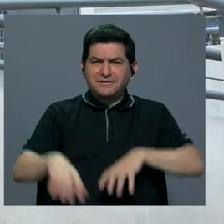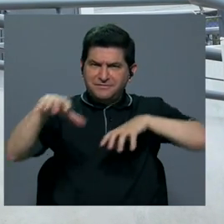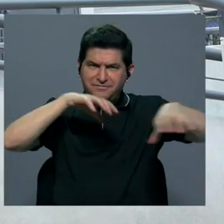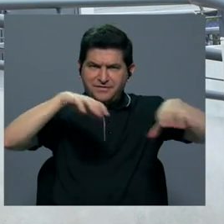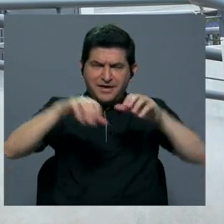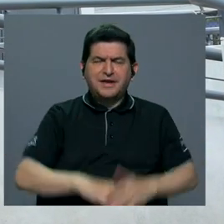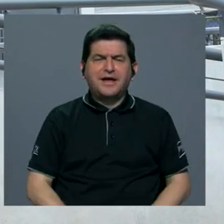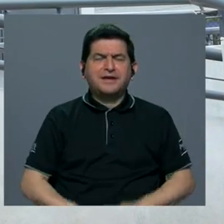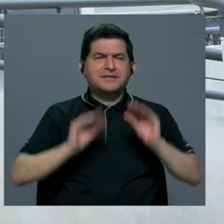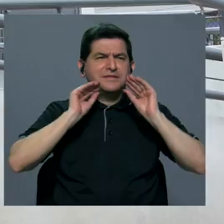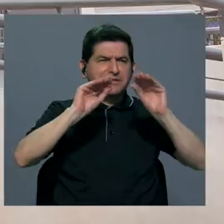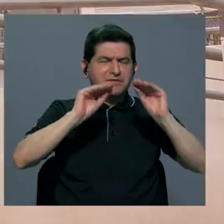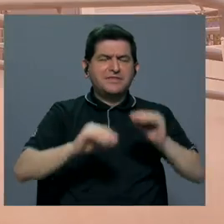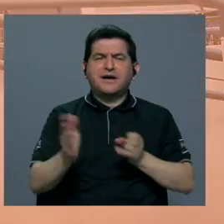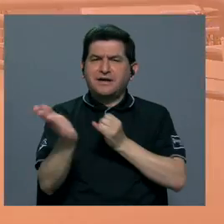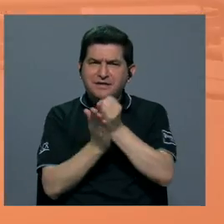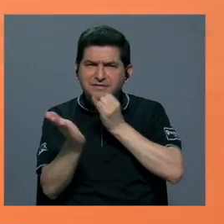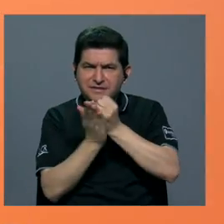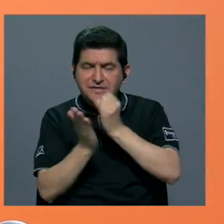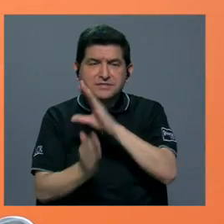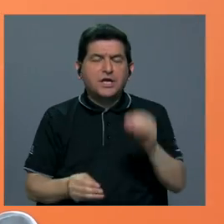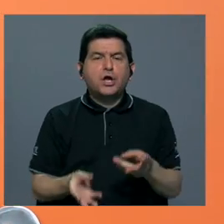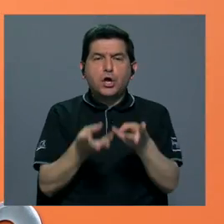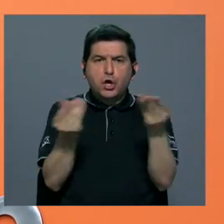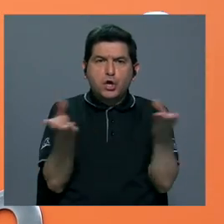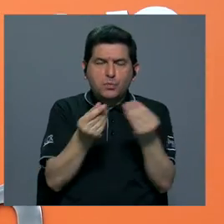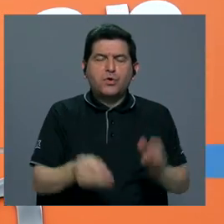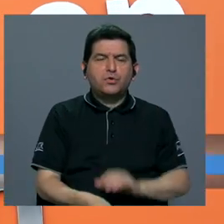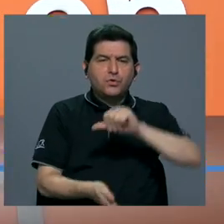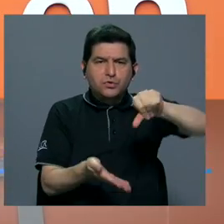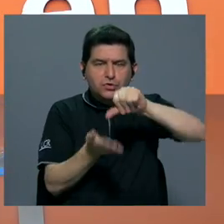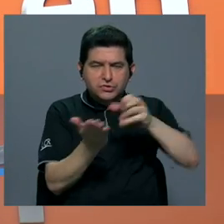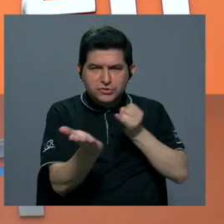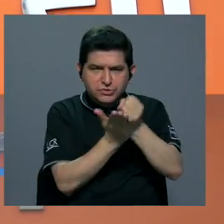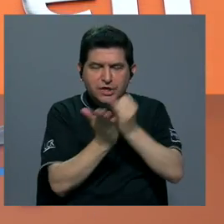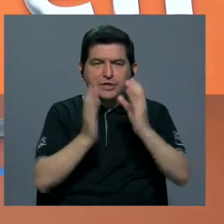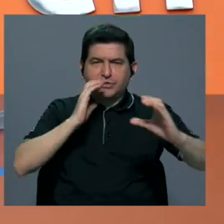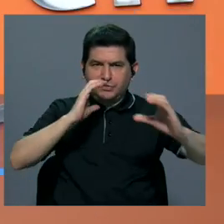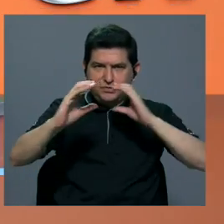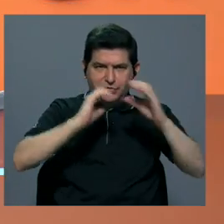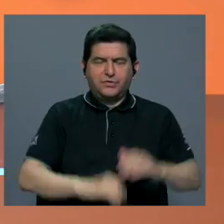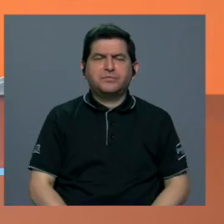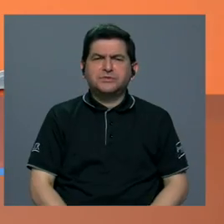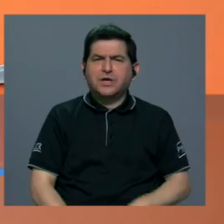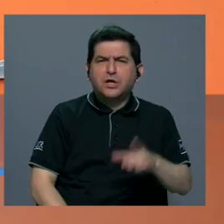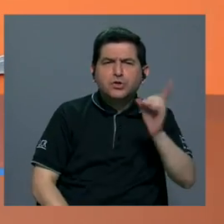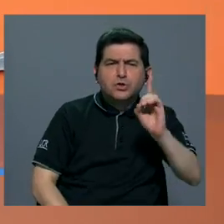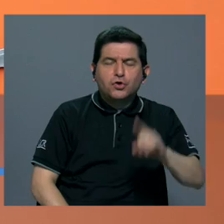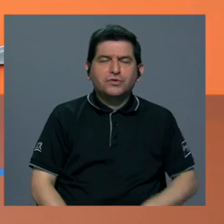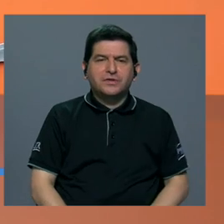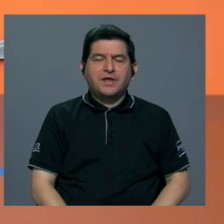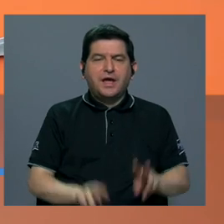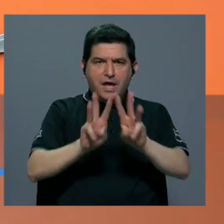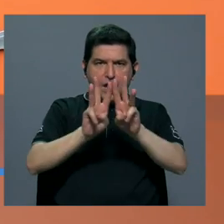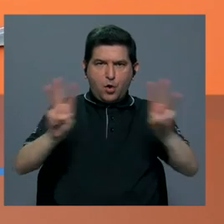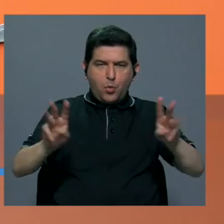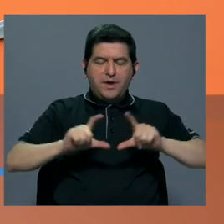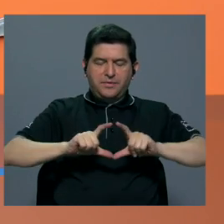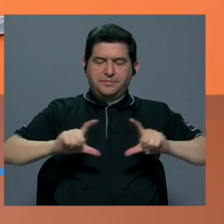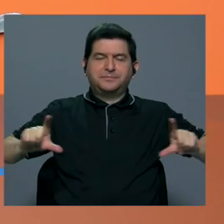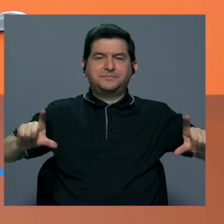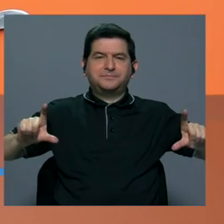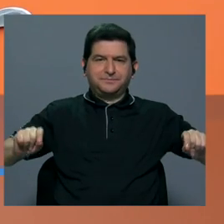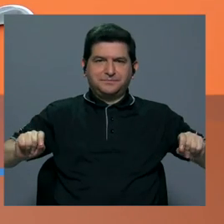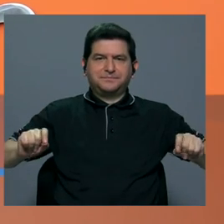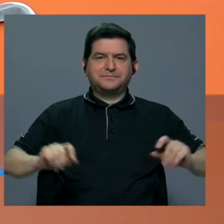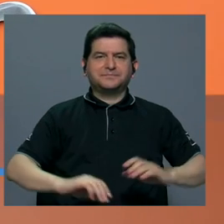actividades académicas, investigaciones y productos del Centro de Investigación en Comunicación en su página web www